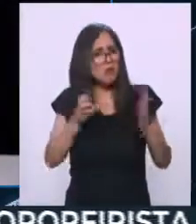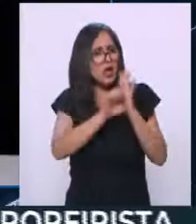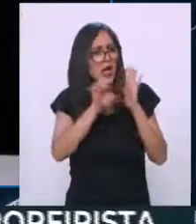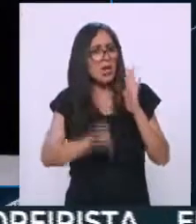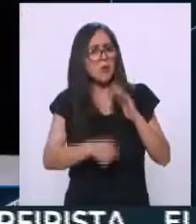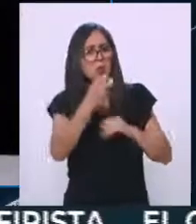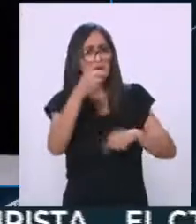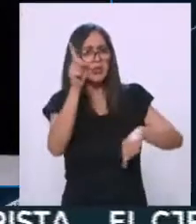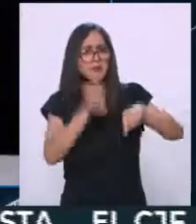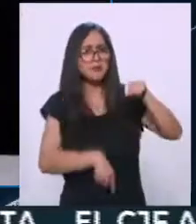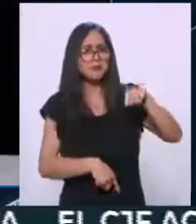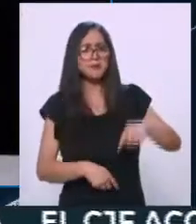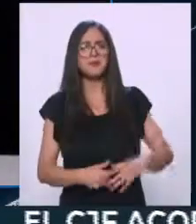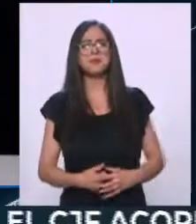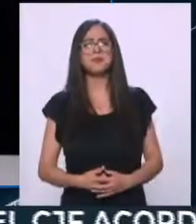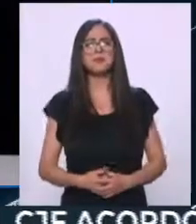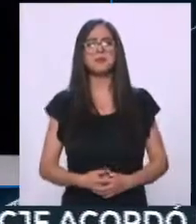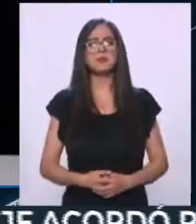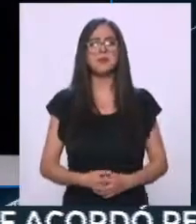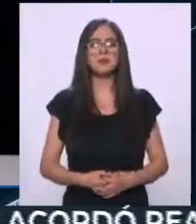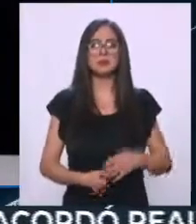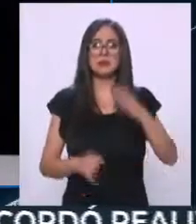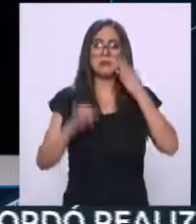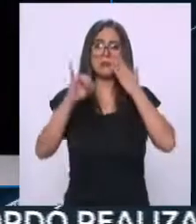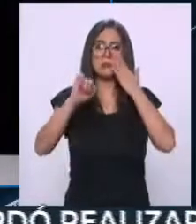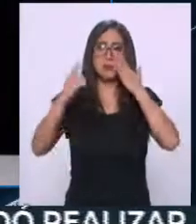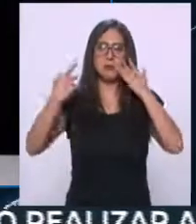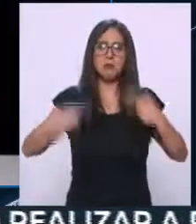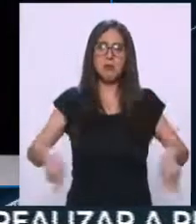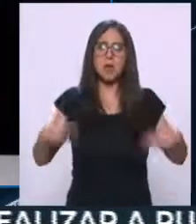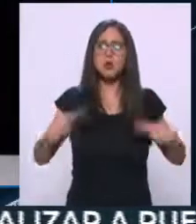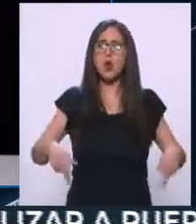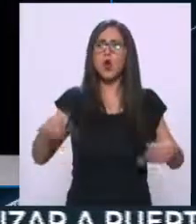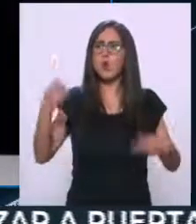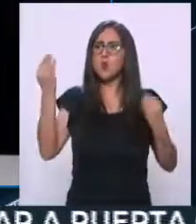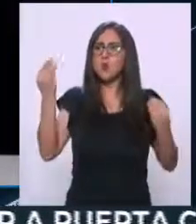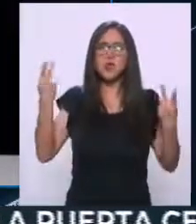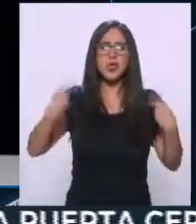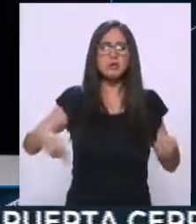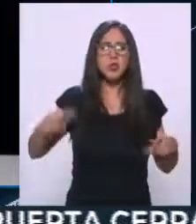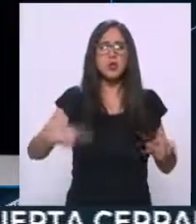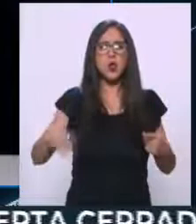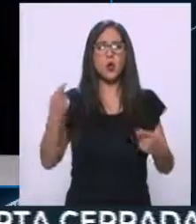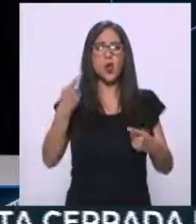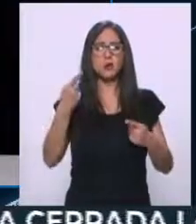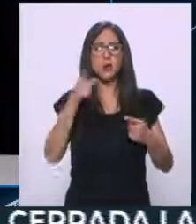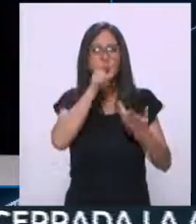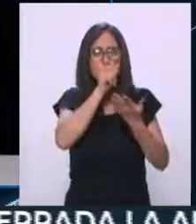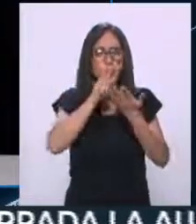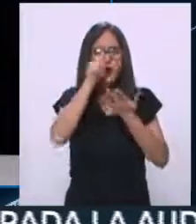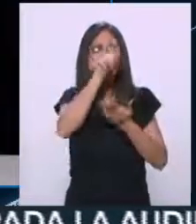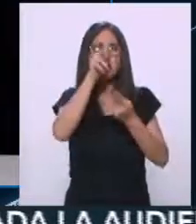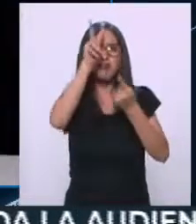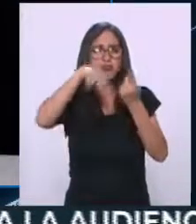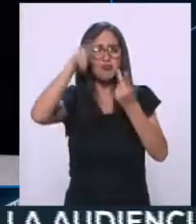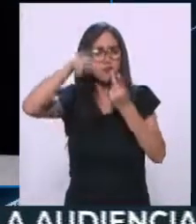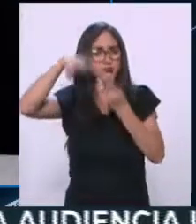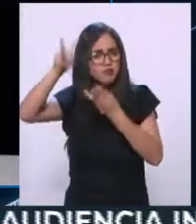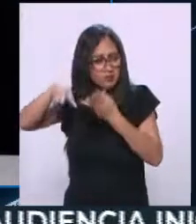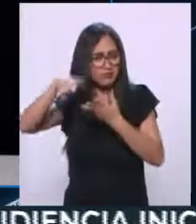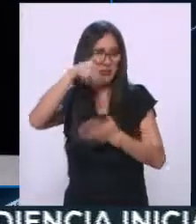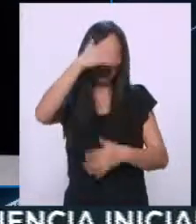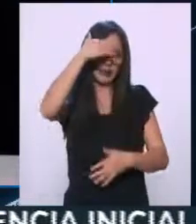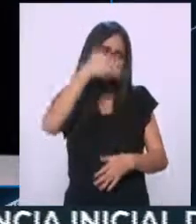Sí, de personajes muy influyentes. Pues puede ser que sea. Es que en el mundo ya de internet, en el